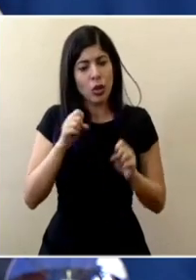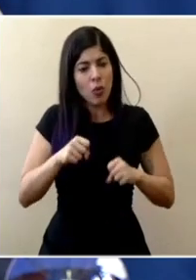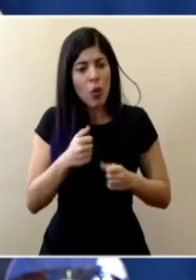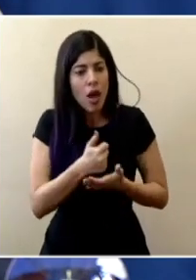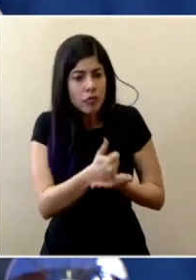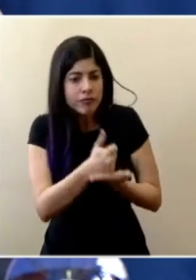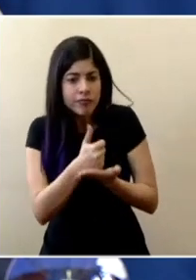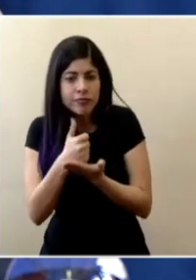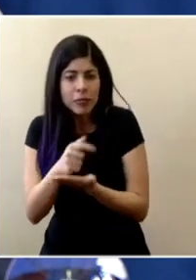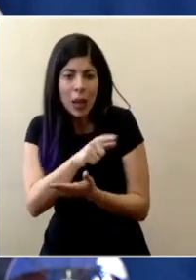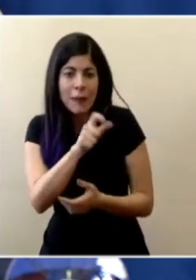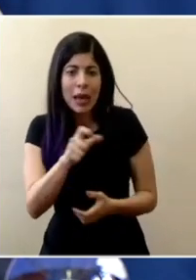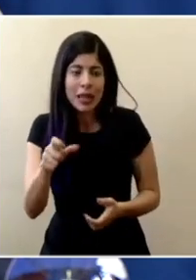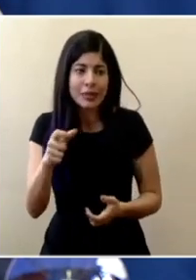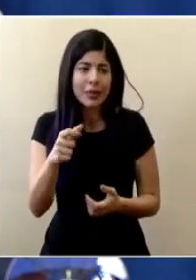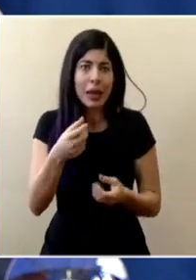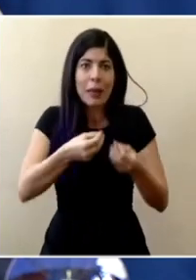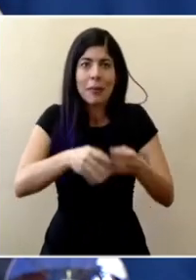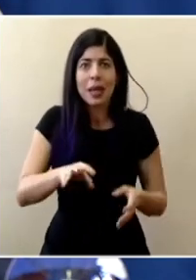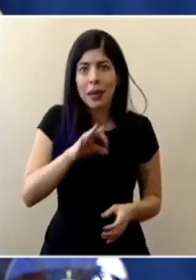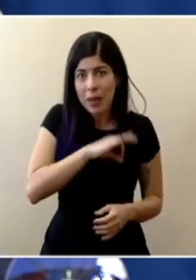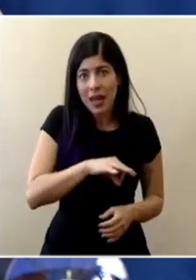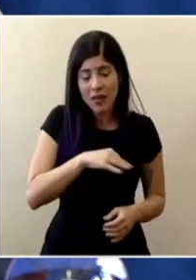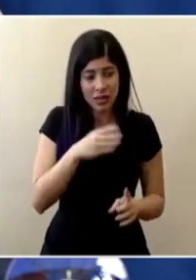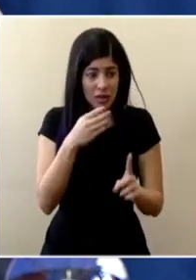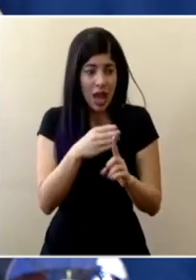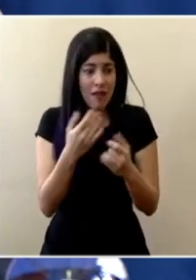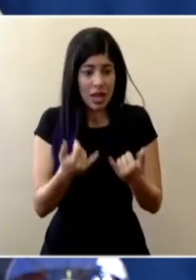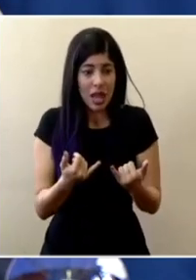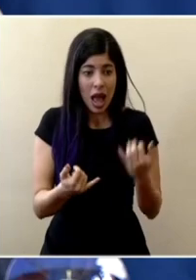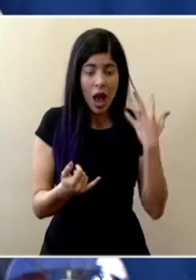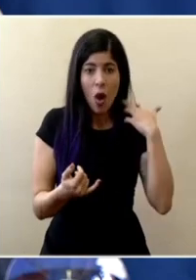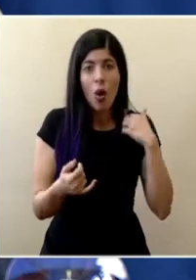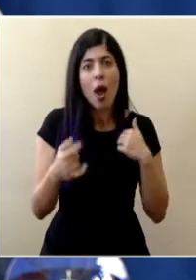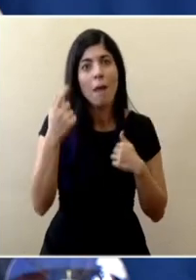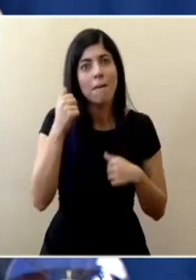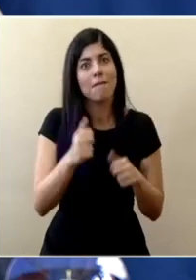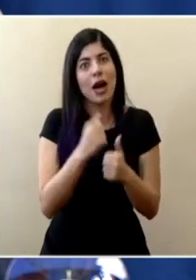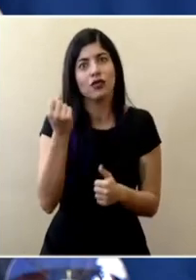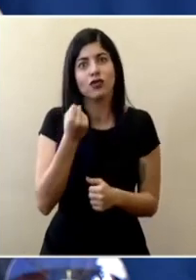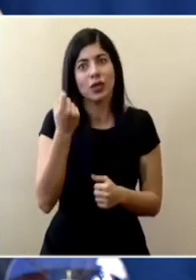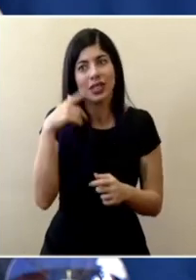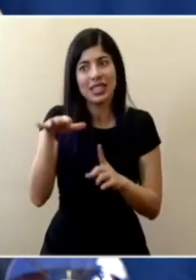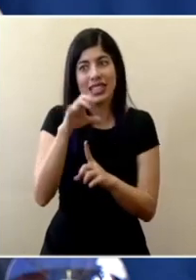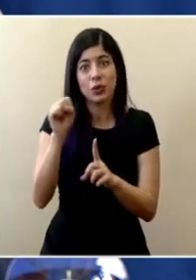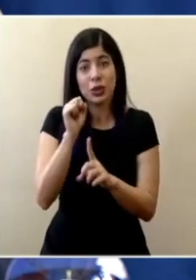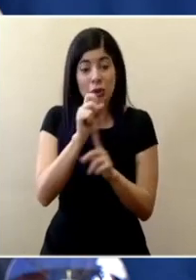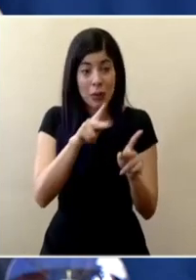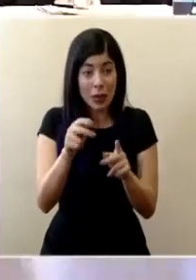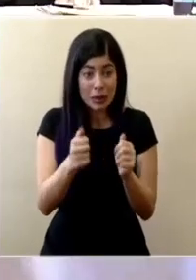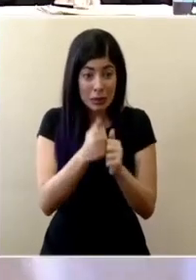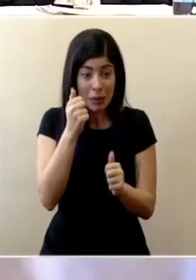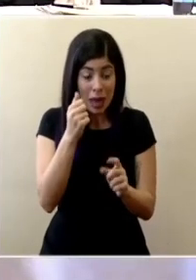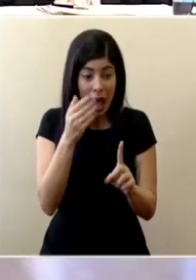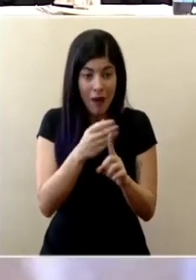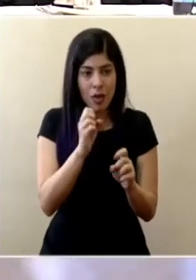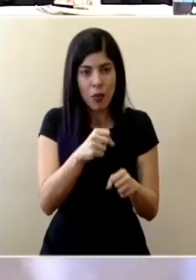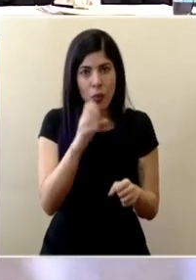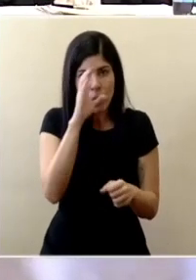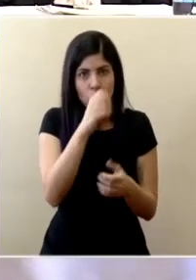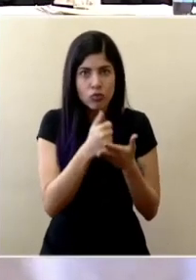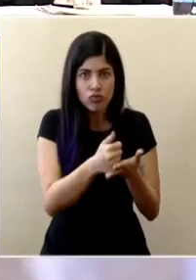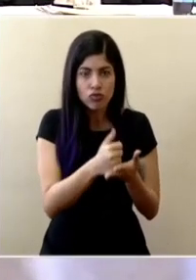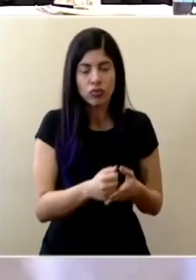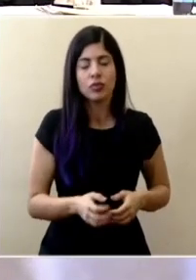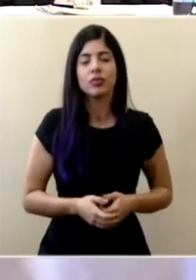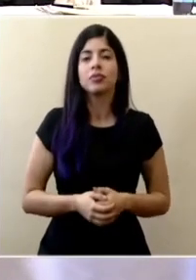ayudando a esa población más desfavorecida y que está saliendo perjudicada con más intensidad en medio de todo esto Don Daniel Sala